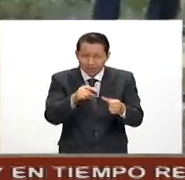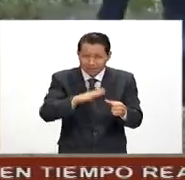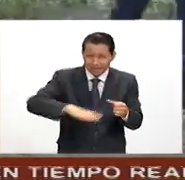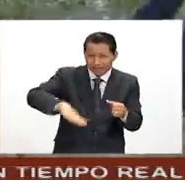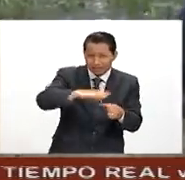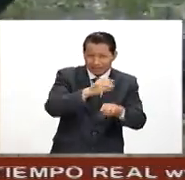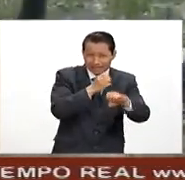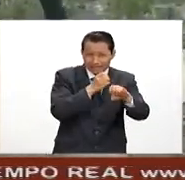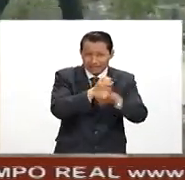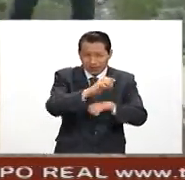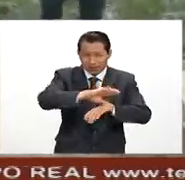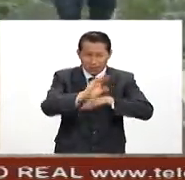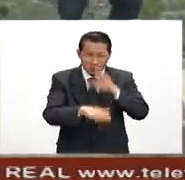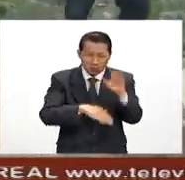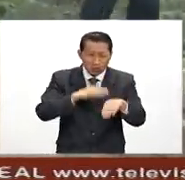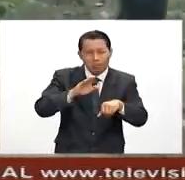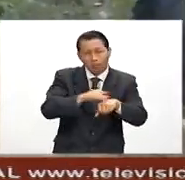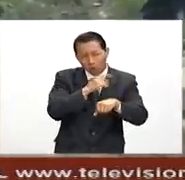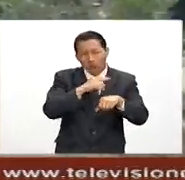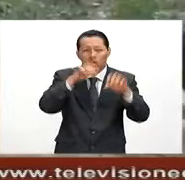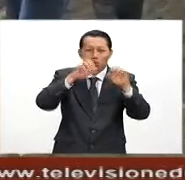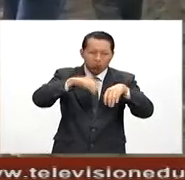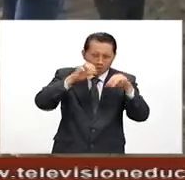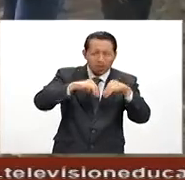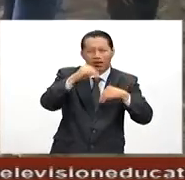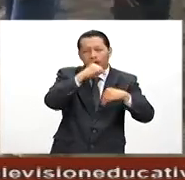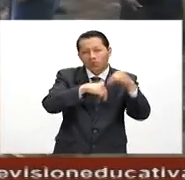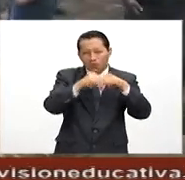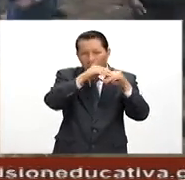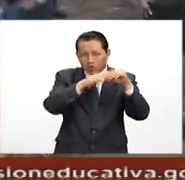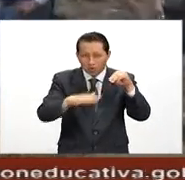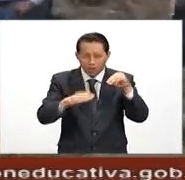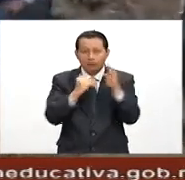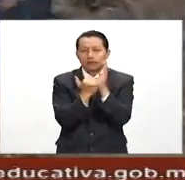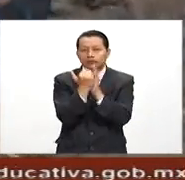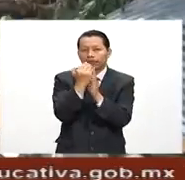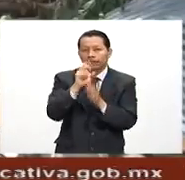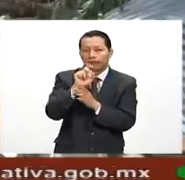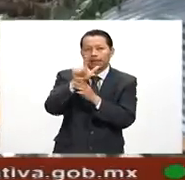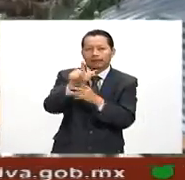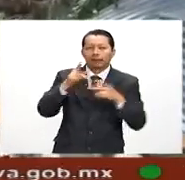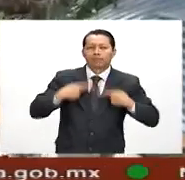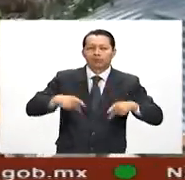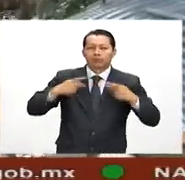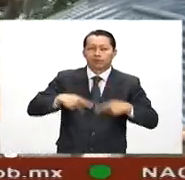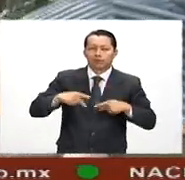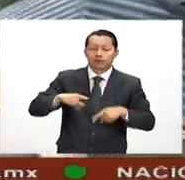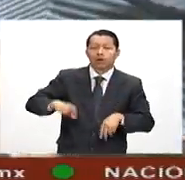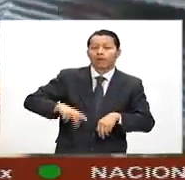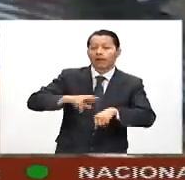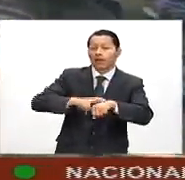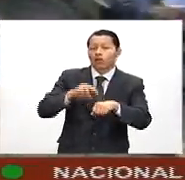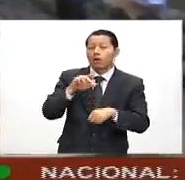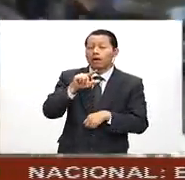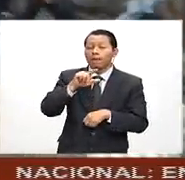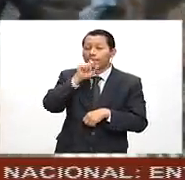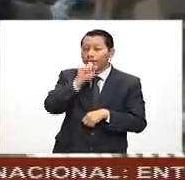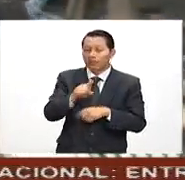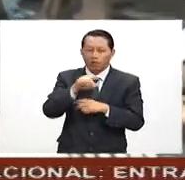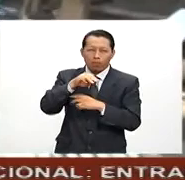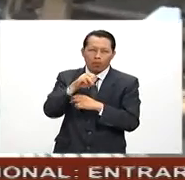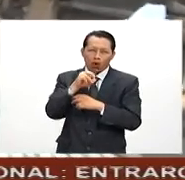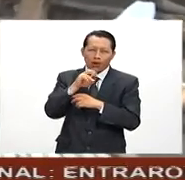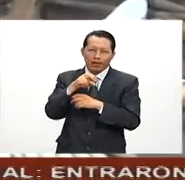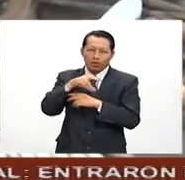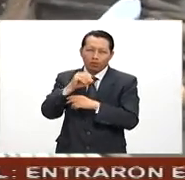entidad por las lluvias y deslaves subió a 37. El gobernador del estado, Rafael Moreno Bayer, hizo un recorrido